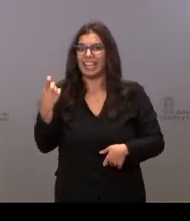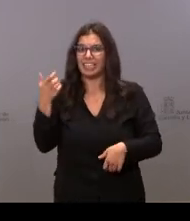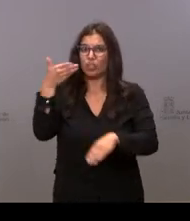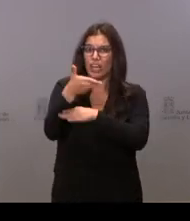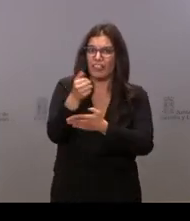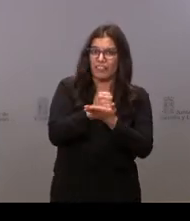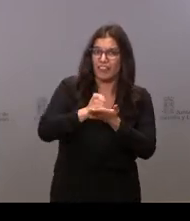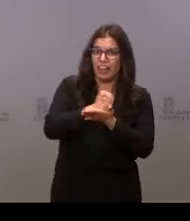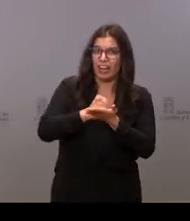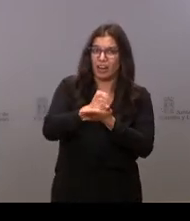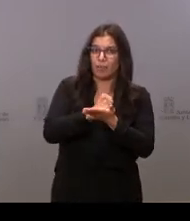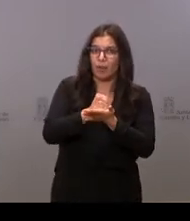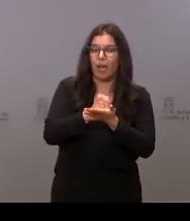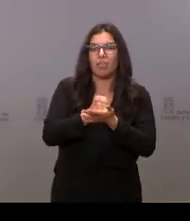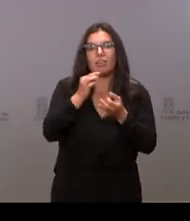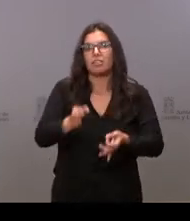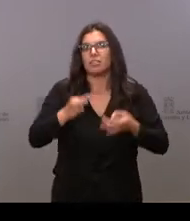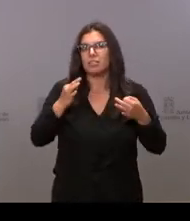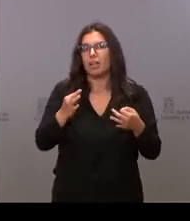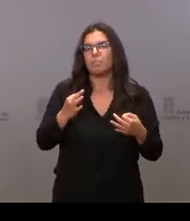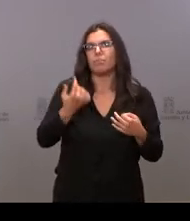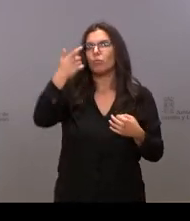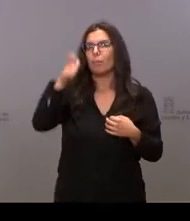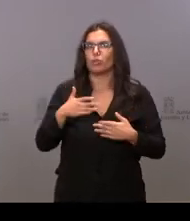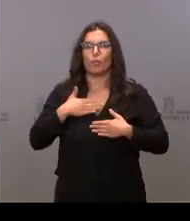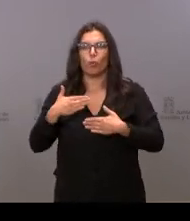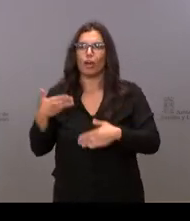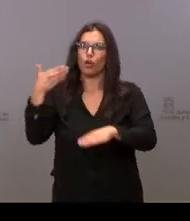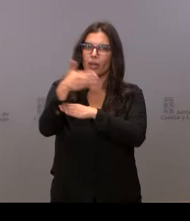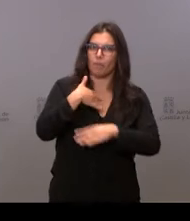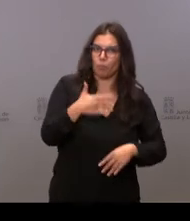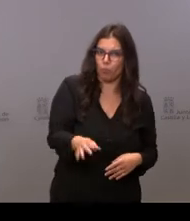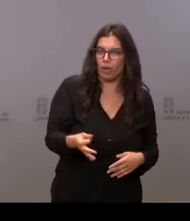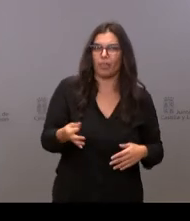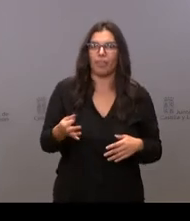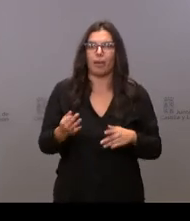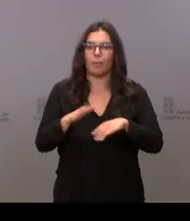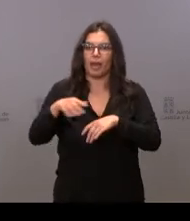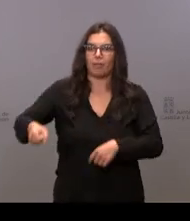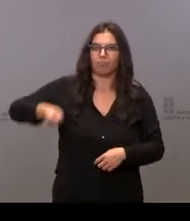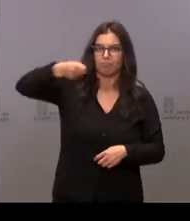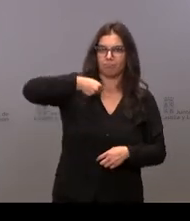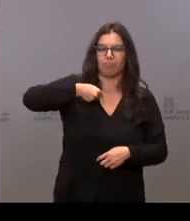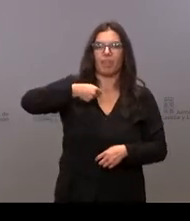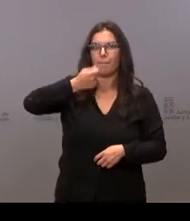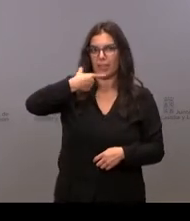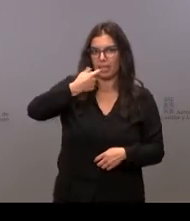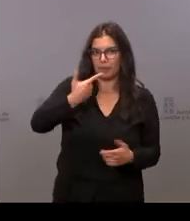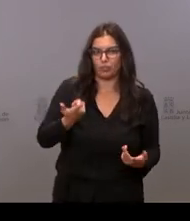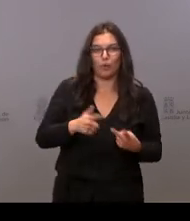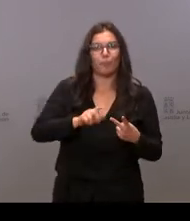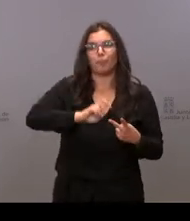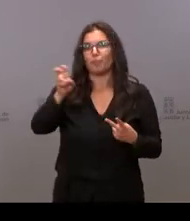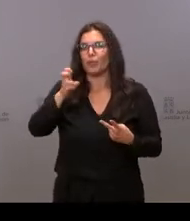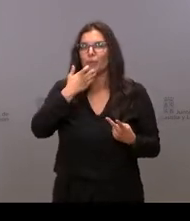farmacia, pues siempre tendrán algún voluntario que pueden bajar a la farmacia a subirme el medicamento. Otras